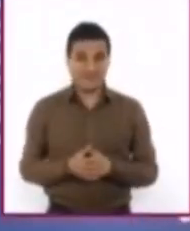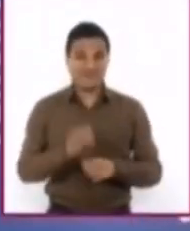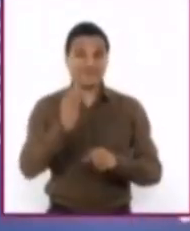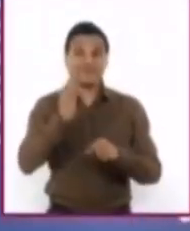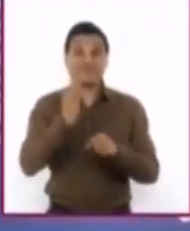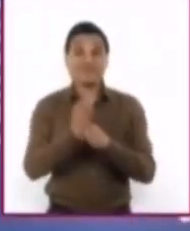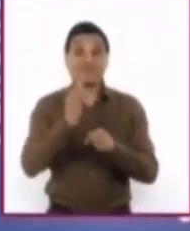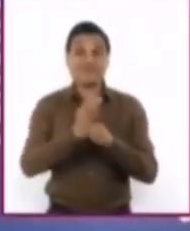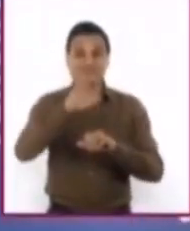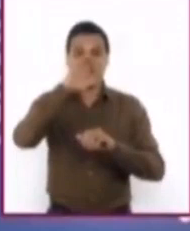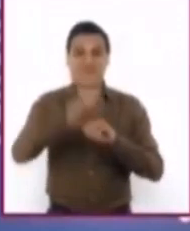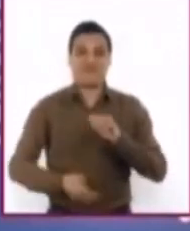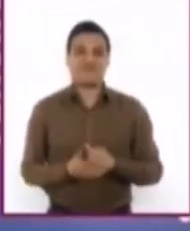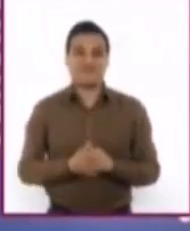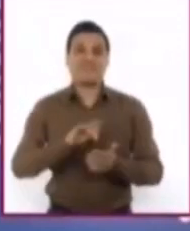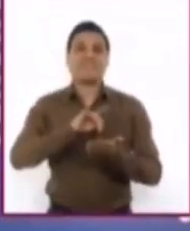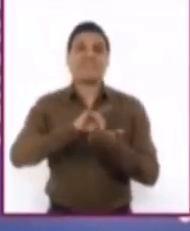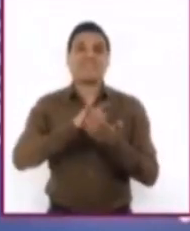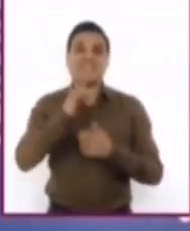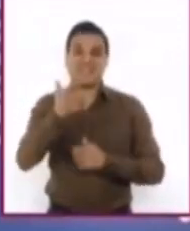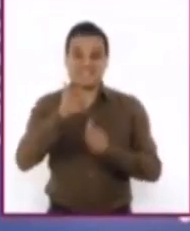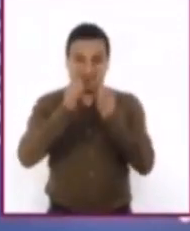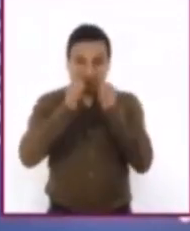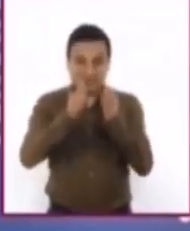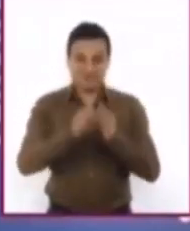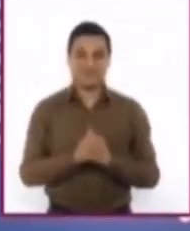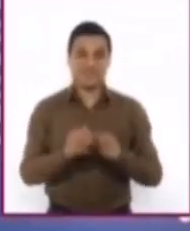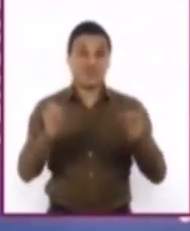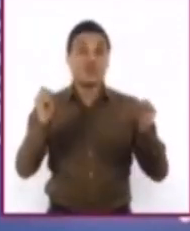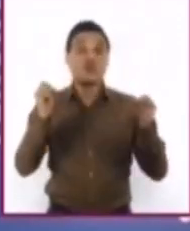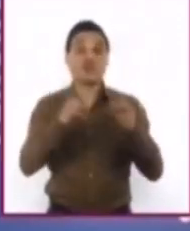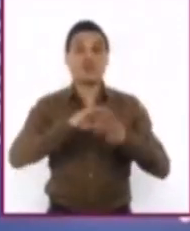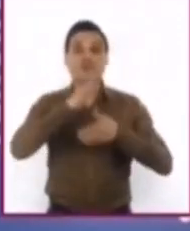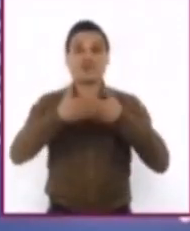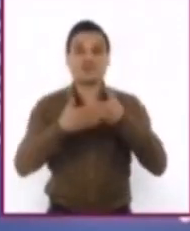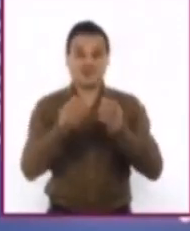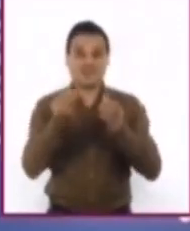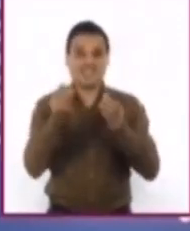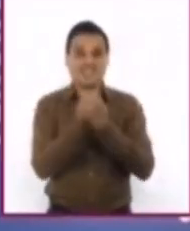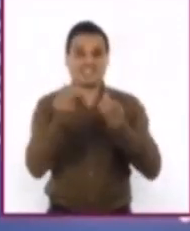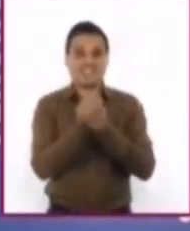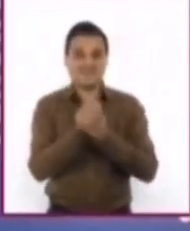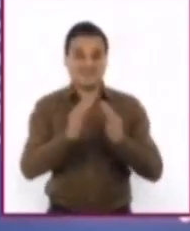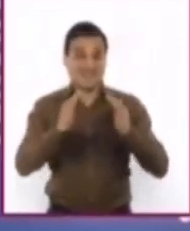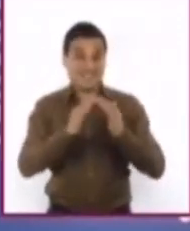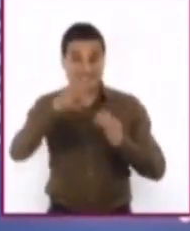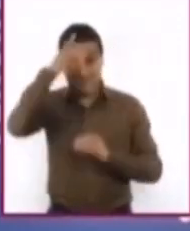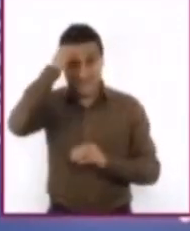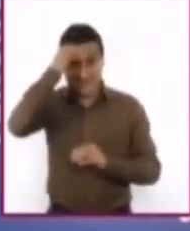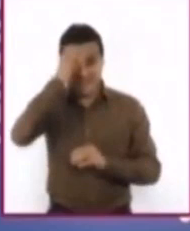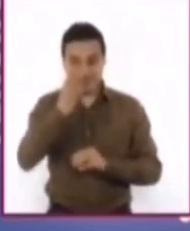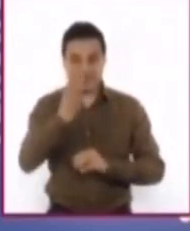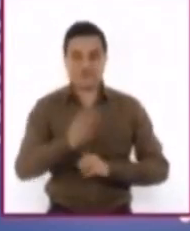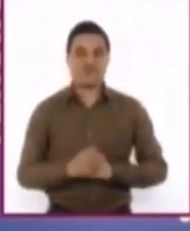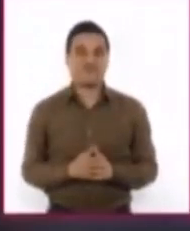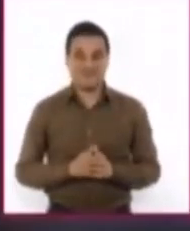hoy hemos terminado. Muchas gracias por acompañarnos. Nos vemos en la siguiente emisión de Aprende en Casa 2.